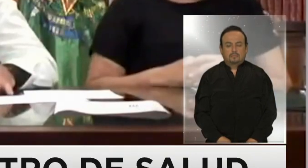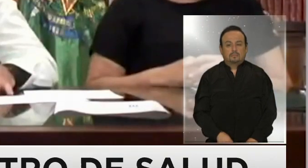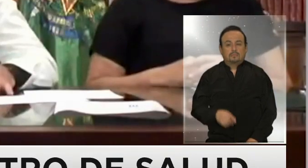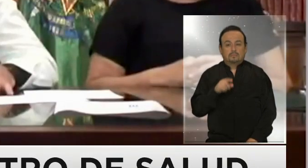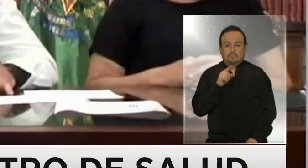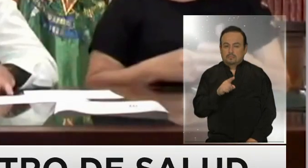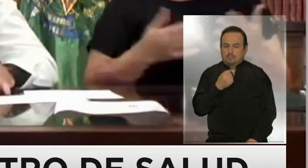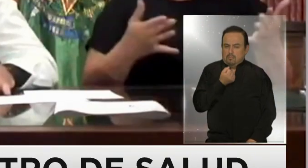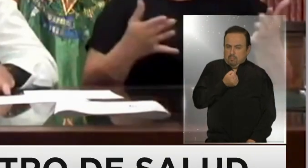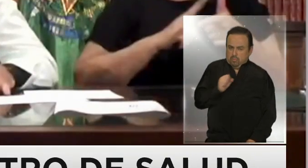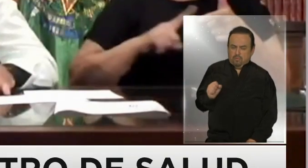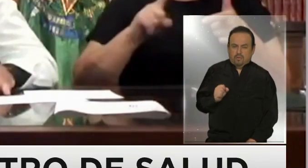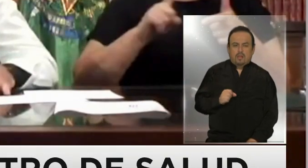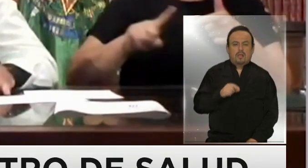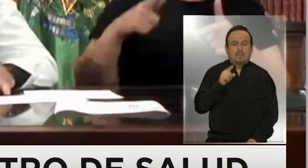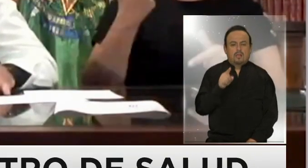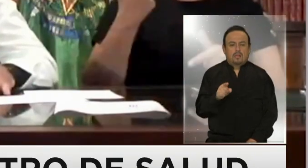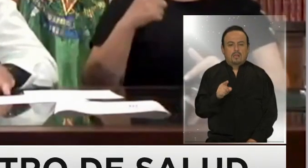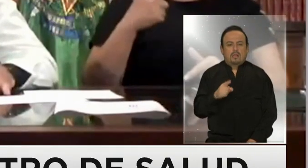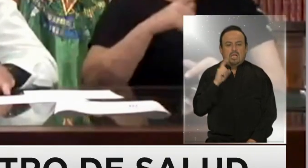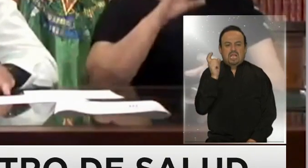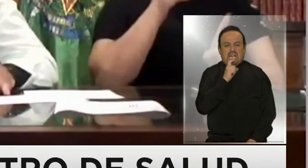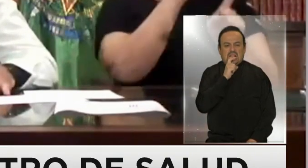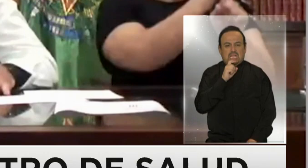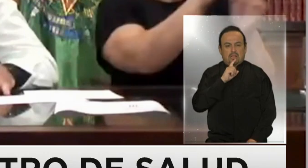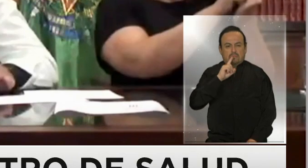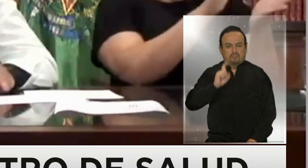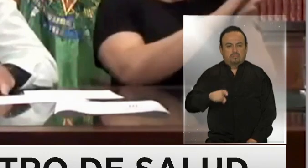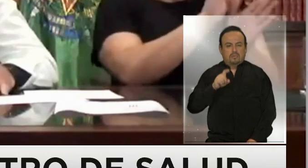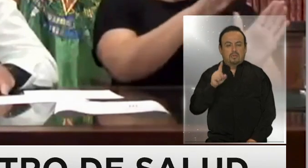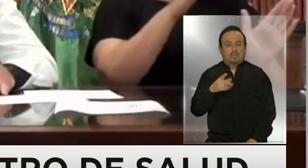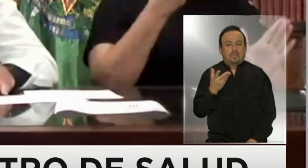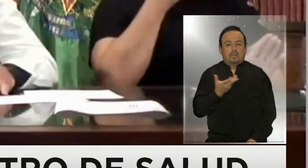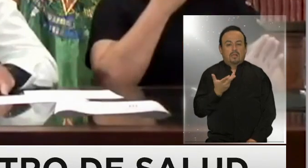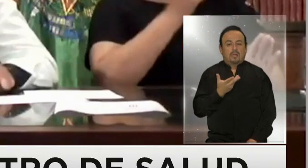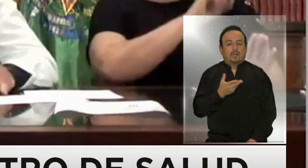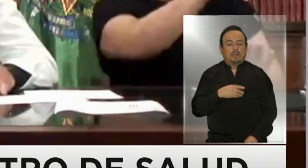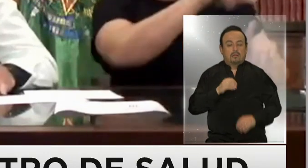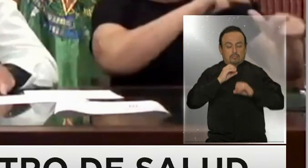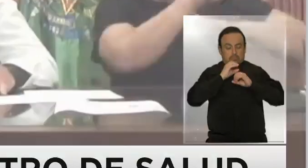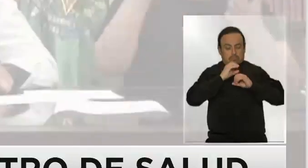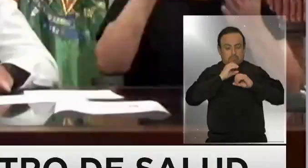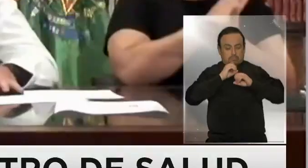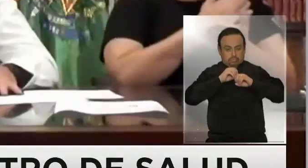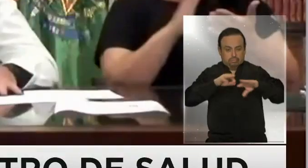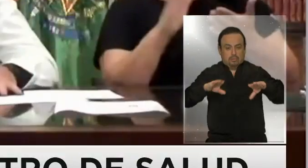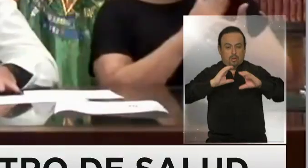Obstinación que le valió incluso la crítica del mandatario a través de los medios de comunicación.